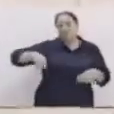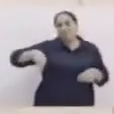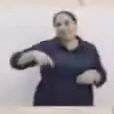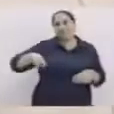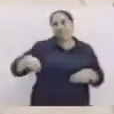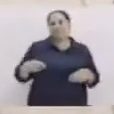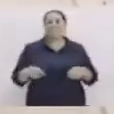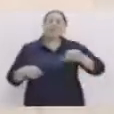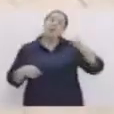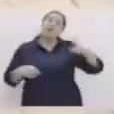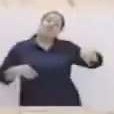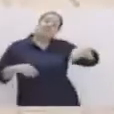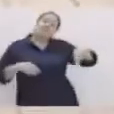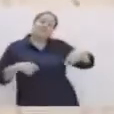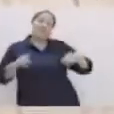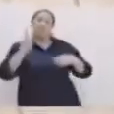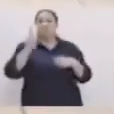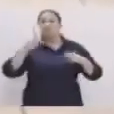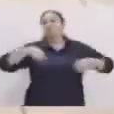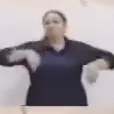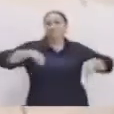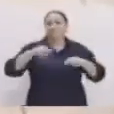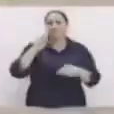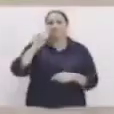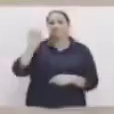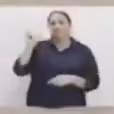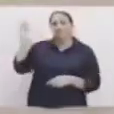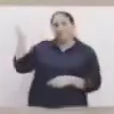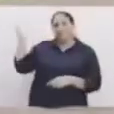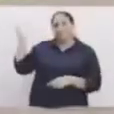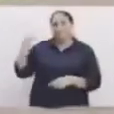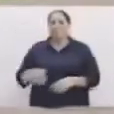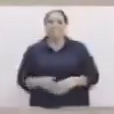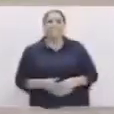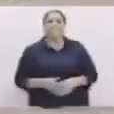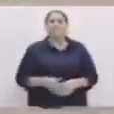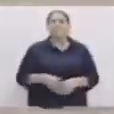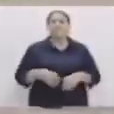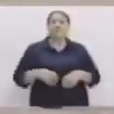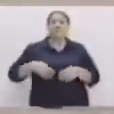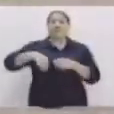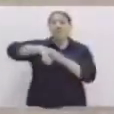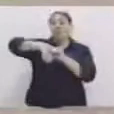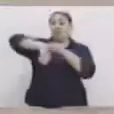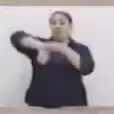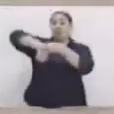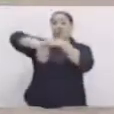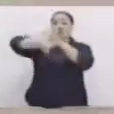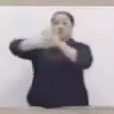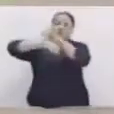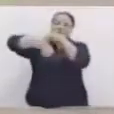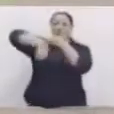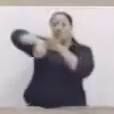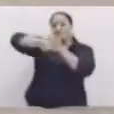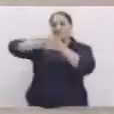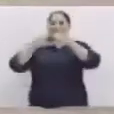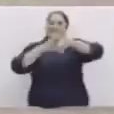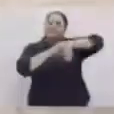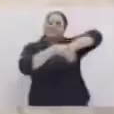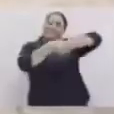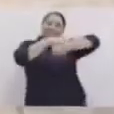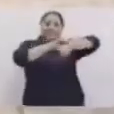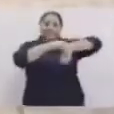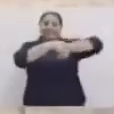rodilla, mueve las dos rodillas así. Ahora, tobillos, mueve los tobillos, mueve los